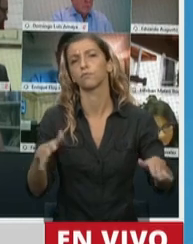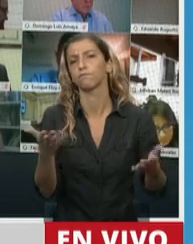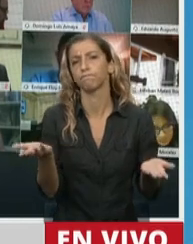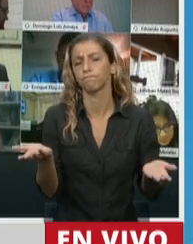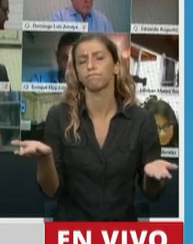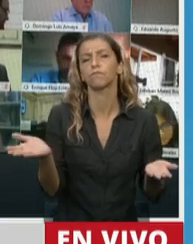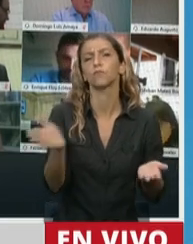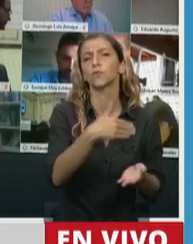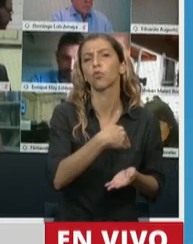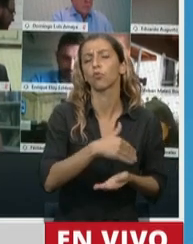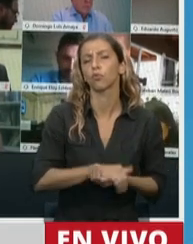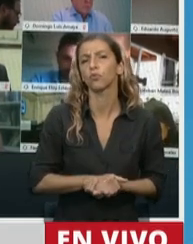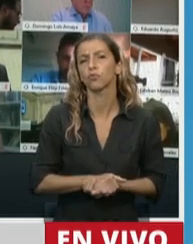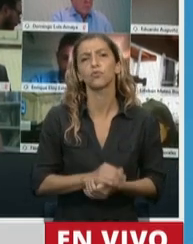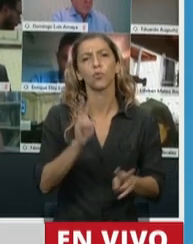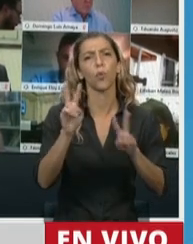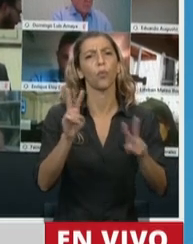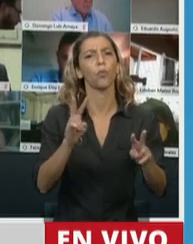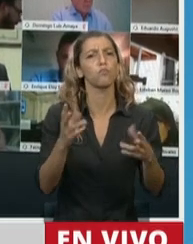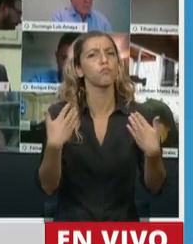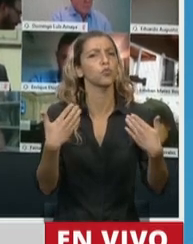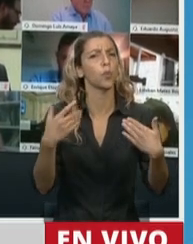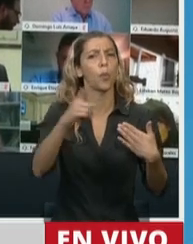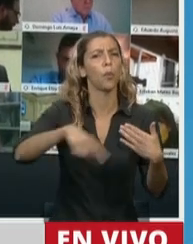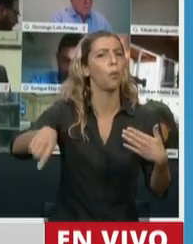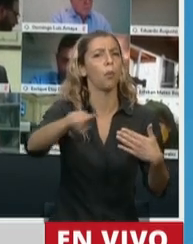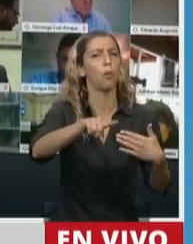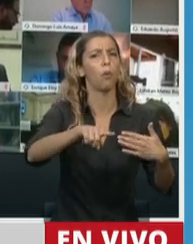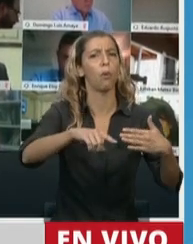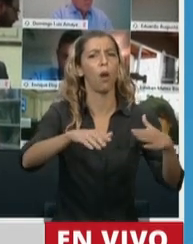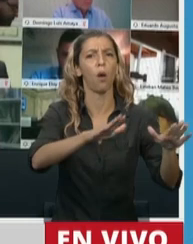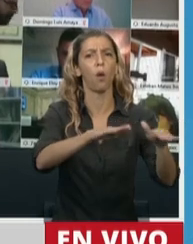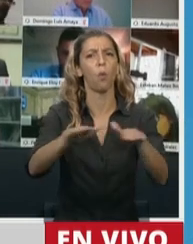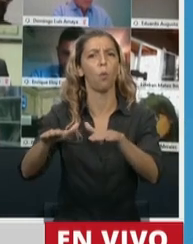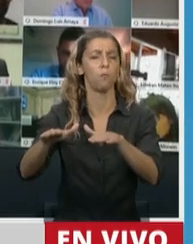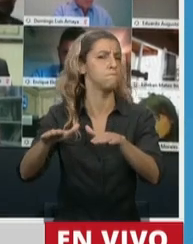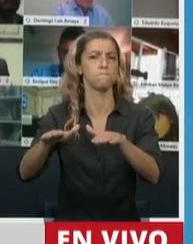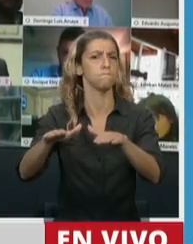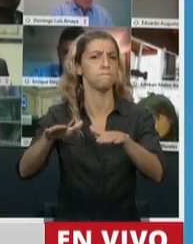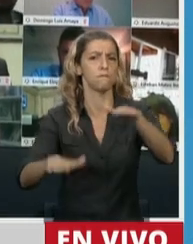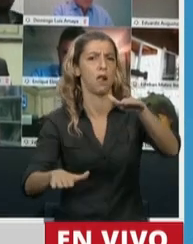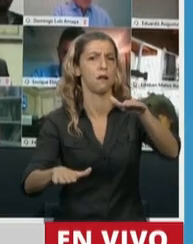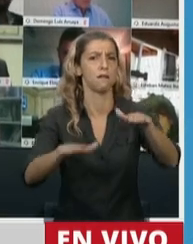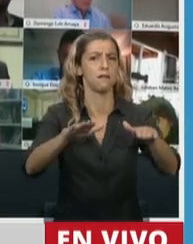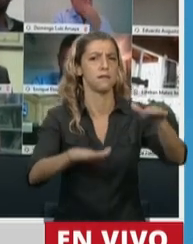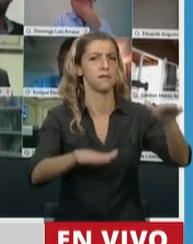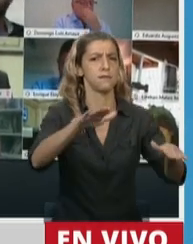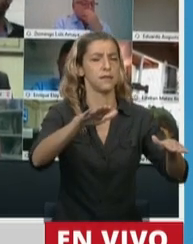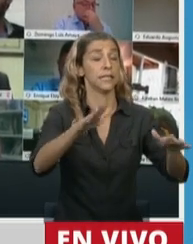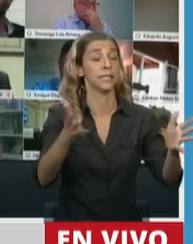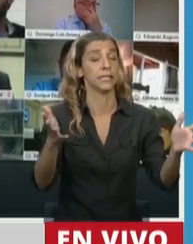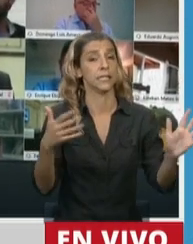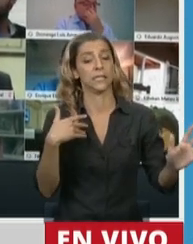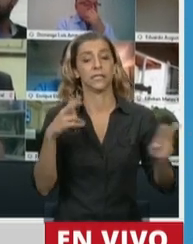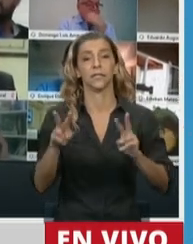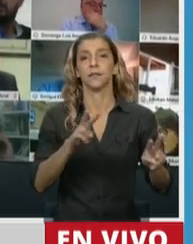no tienen las mismas posibilidades. Porque, fíjese, Presidente, que hay una situación donde, cómo se puede